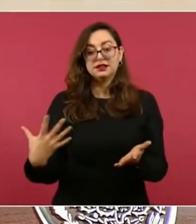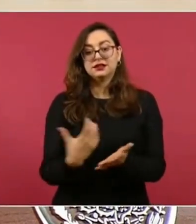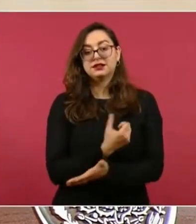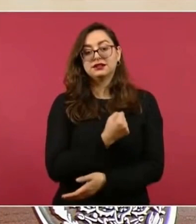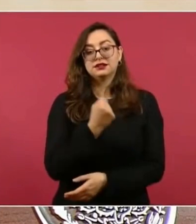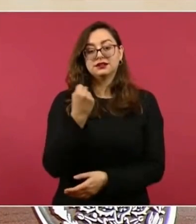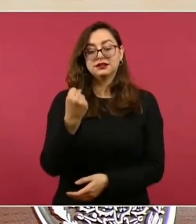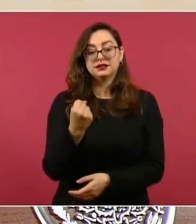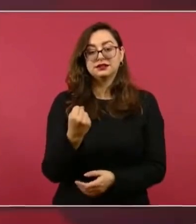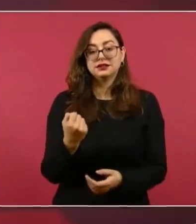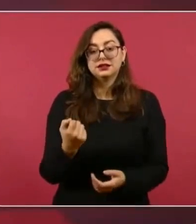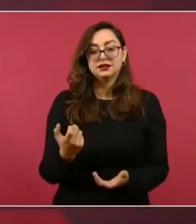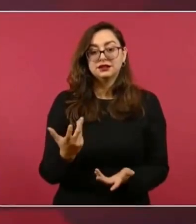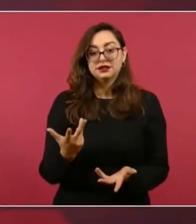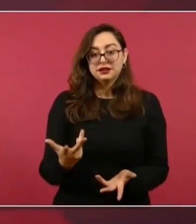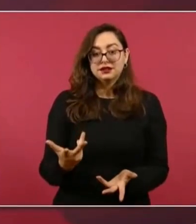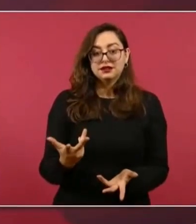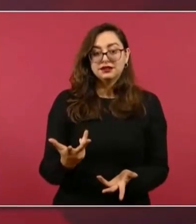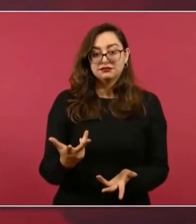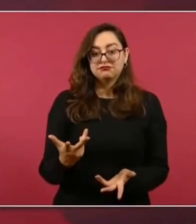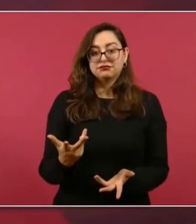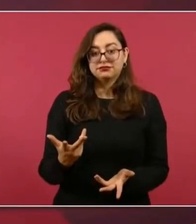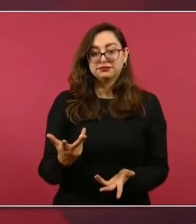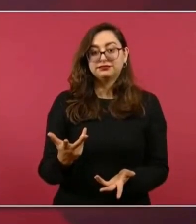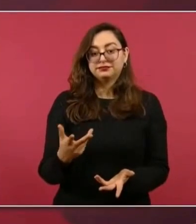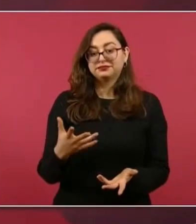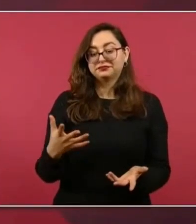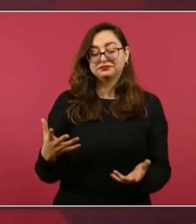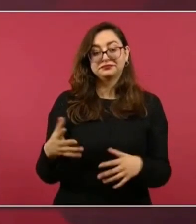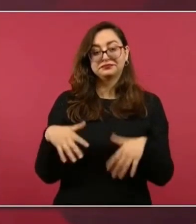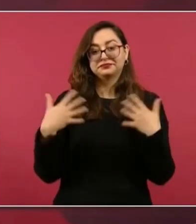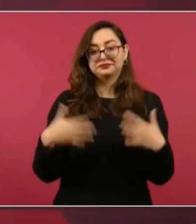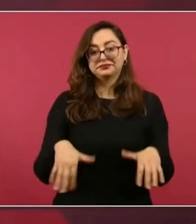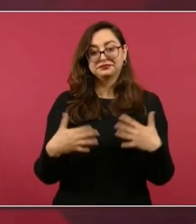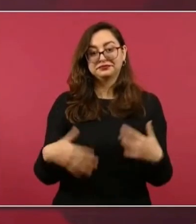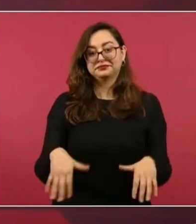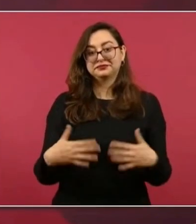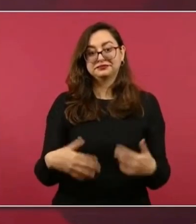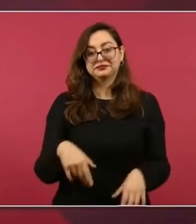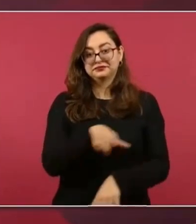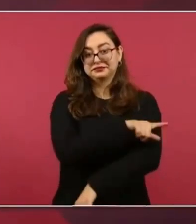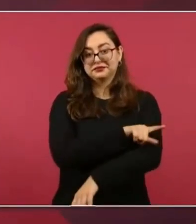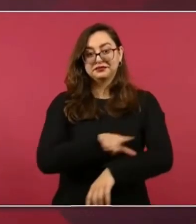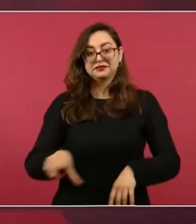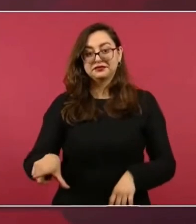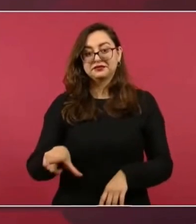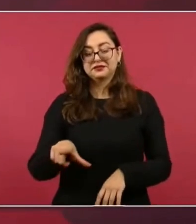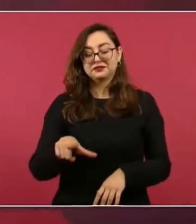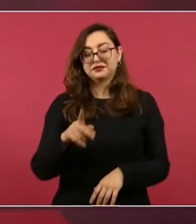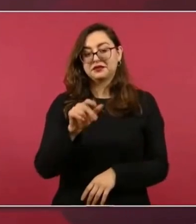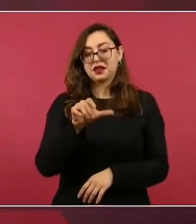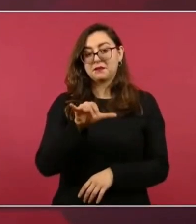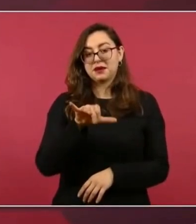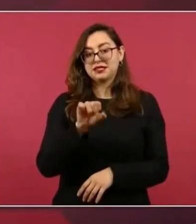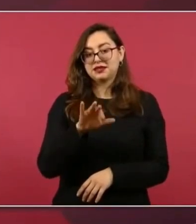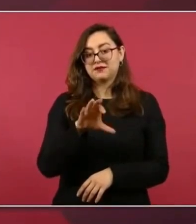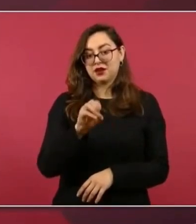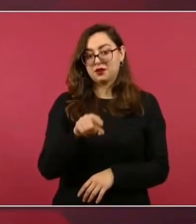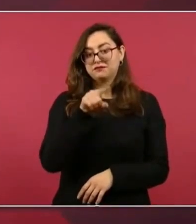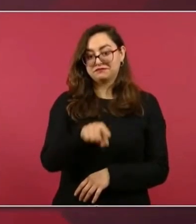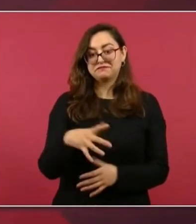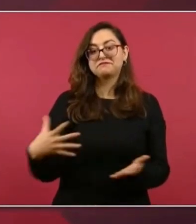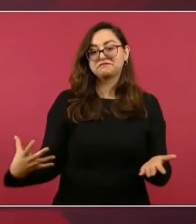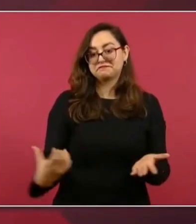pues entonces van a ser ellos los campeones de la Liga del Pacífico de